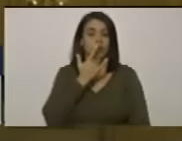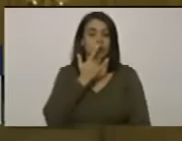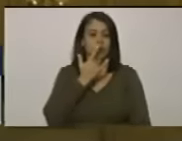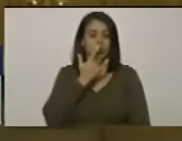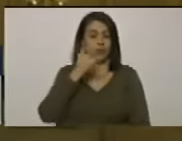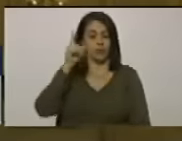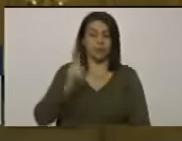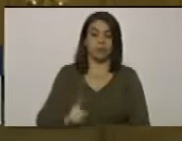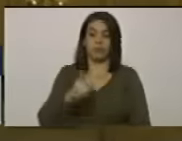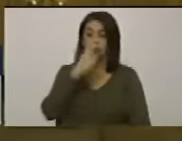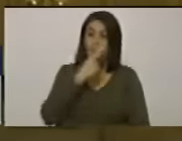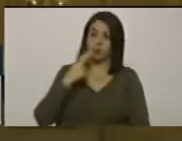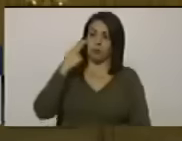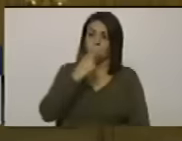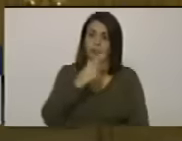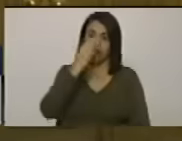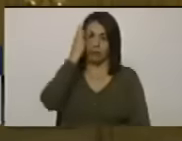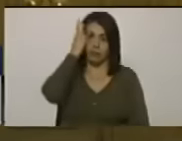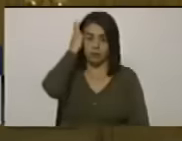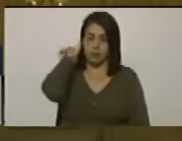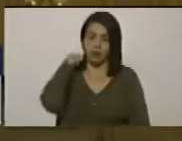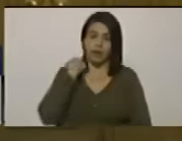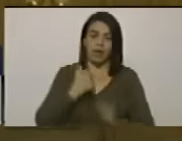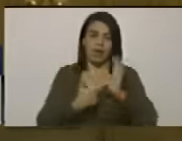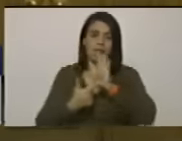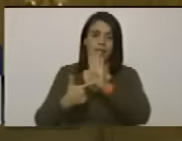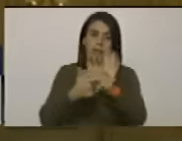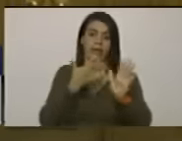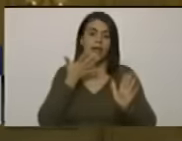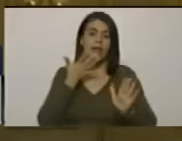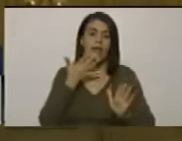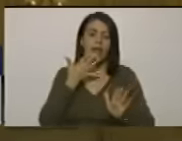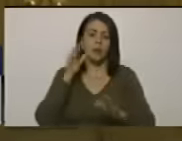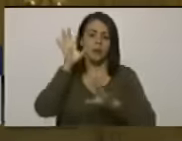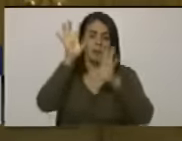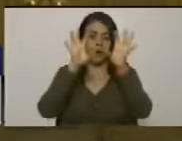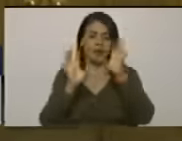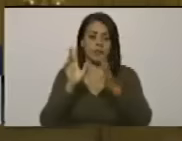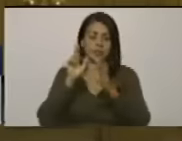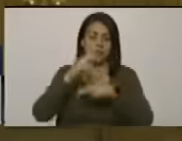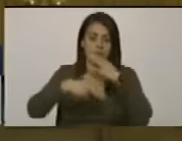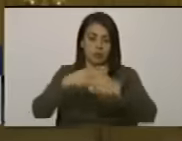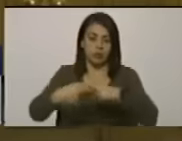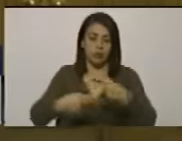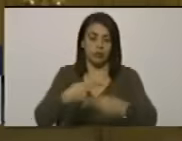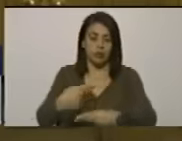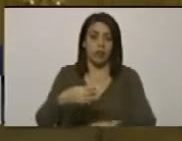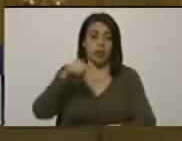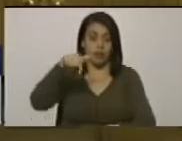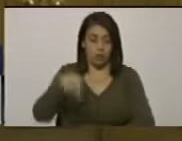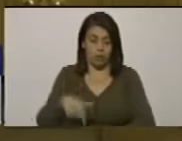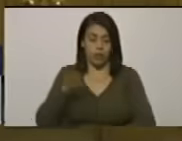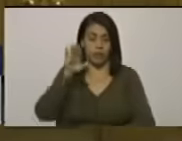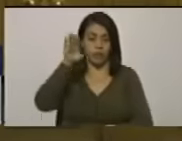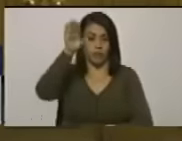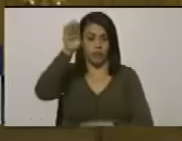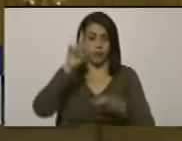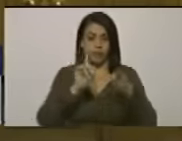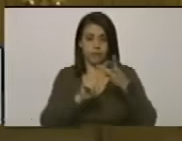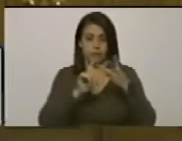compromiso y ejemplo para las naciones presentes y futuras tercero